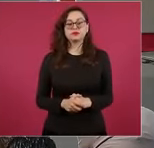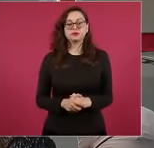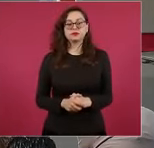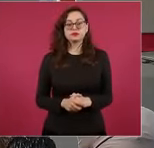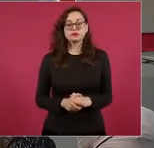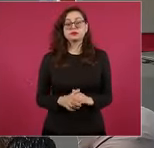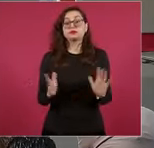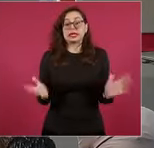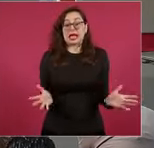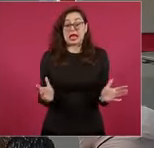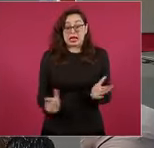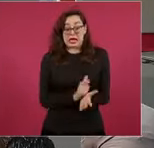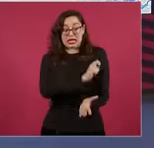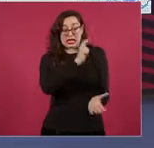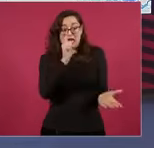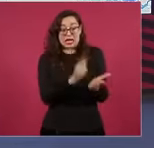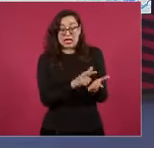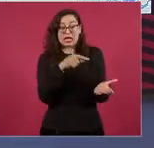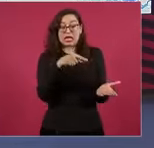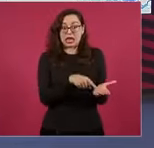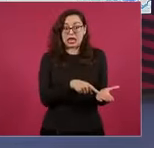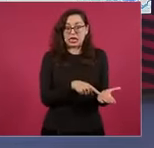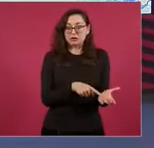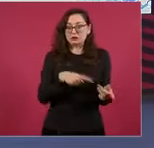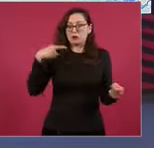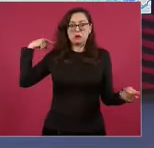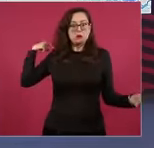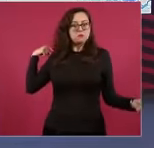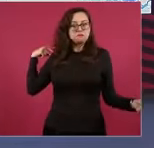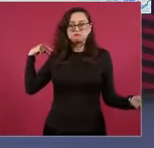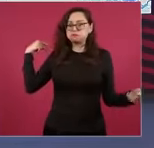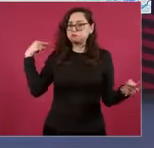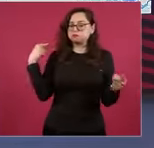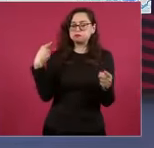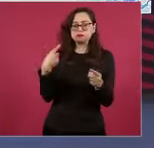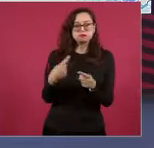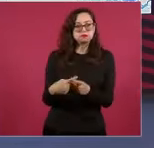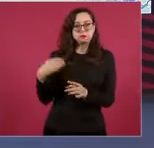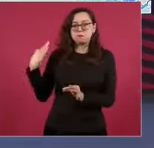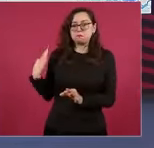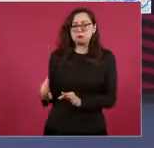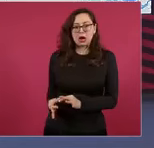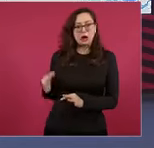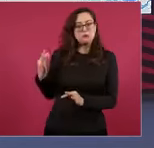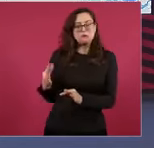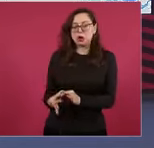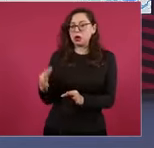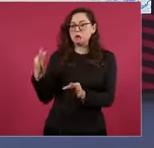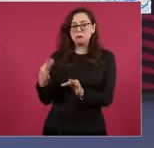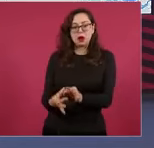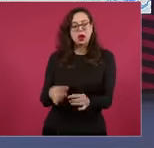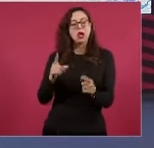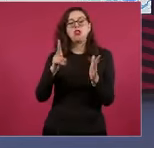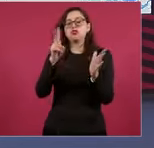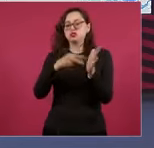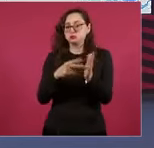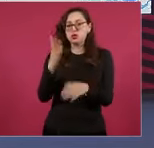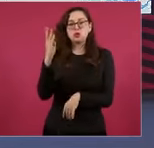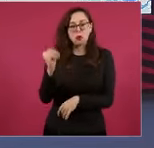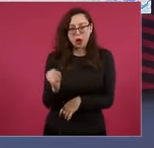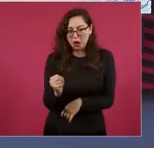este criterio se ha sostenido en todas estas elecciones. En el 2009,